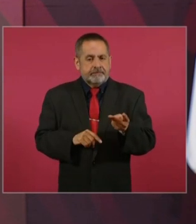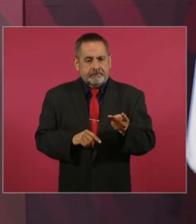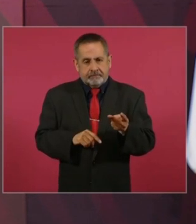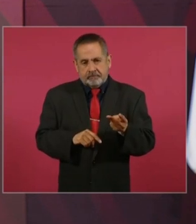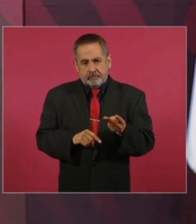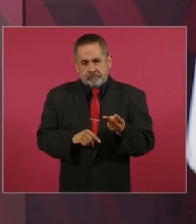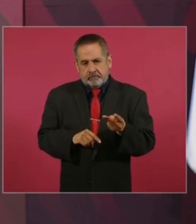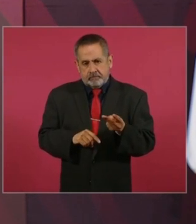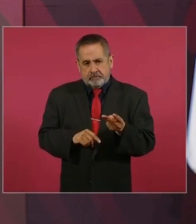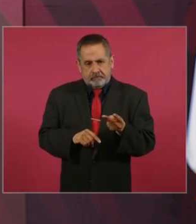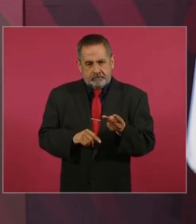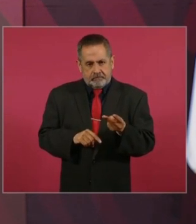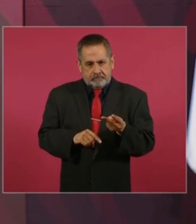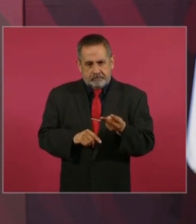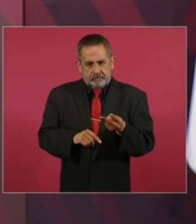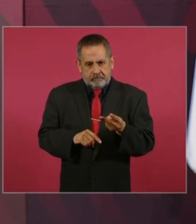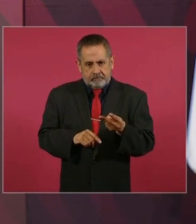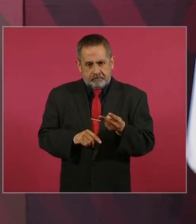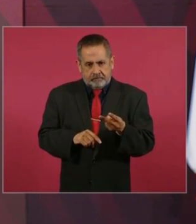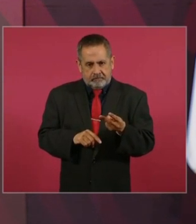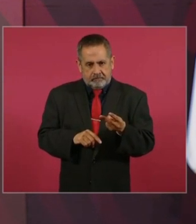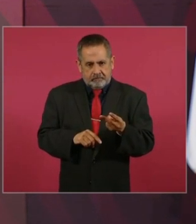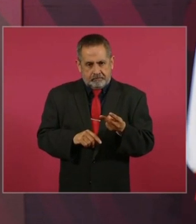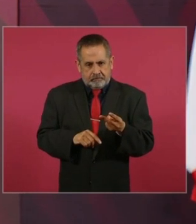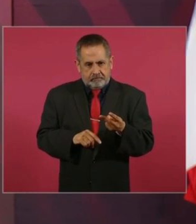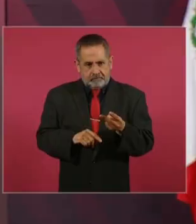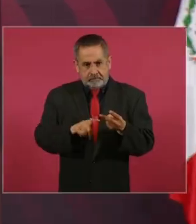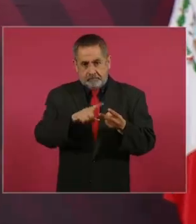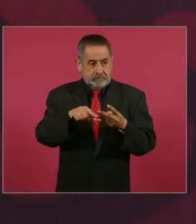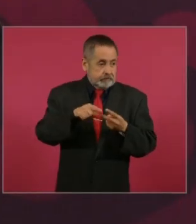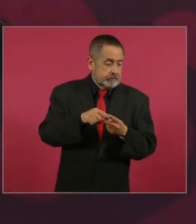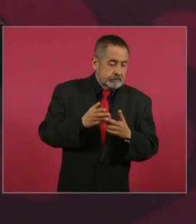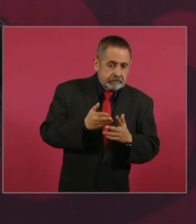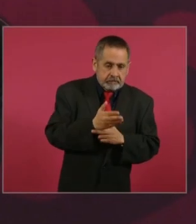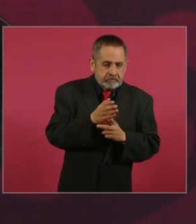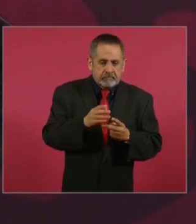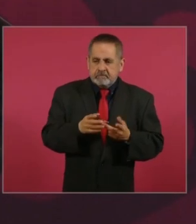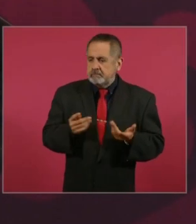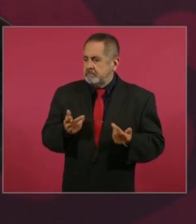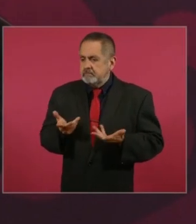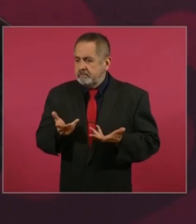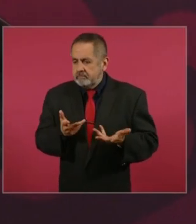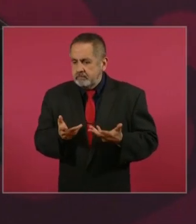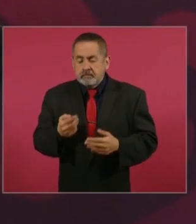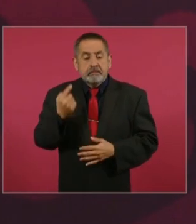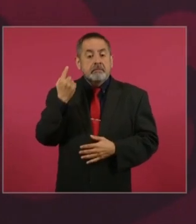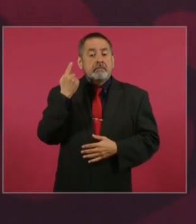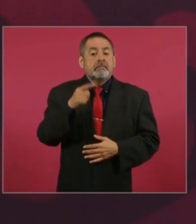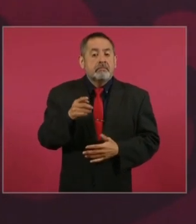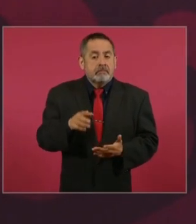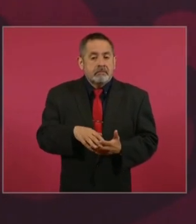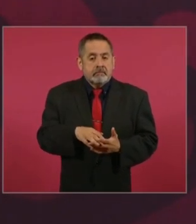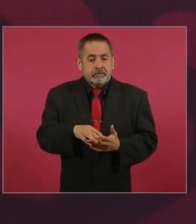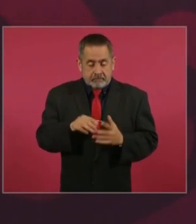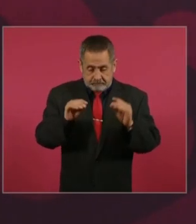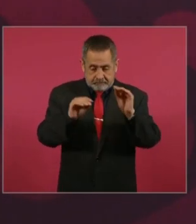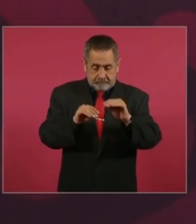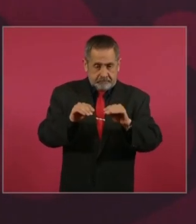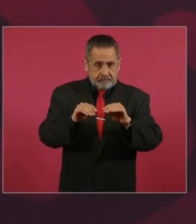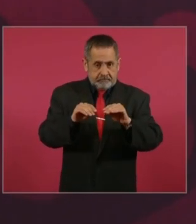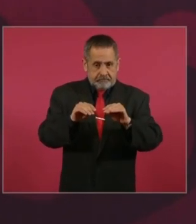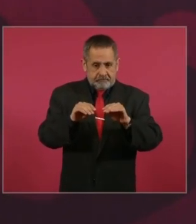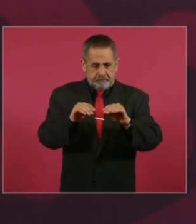Y ellos intervienen para que se elabore una